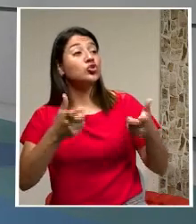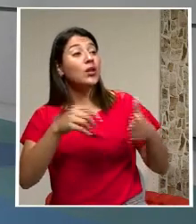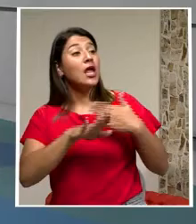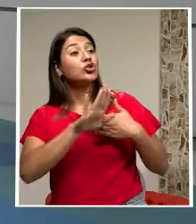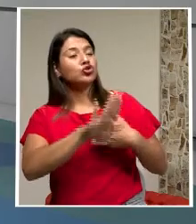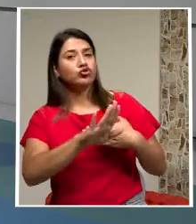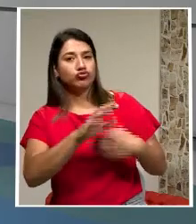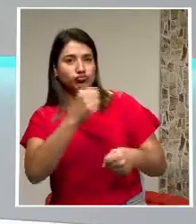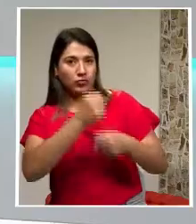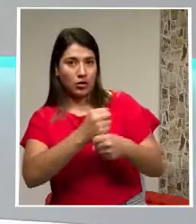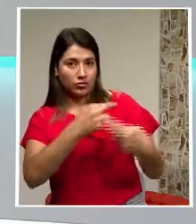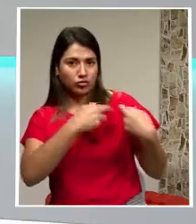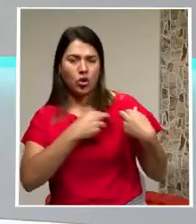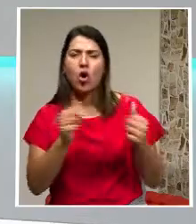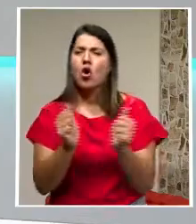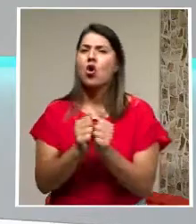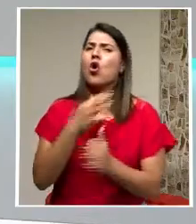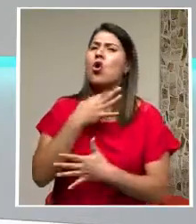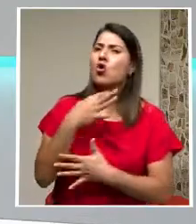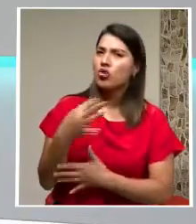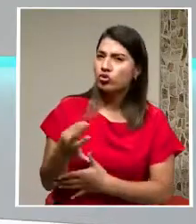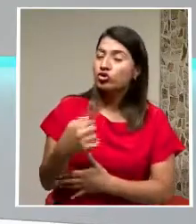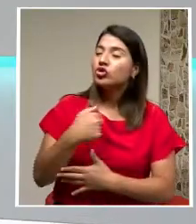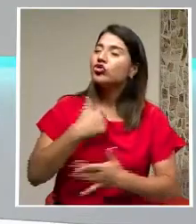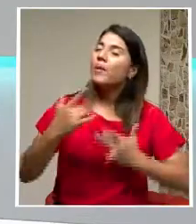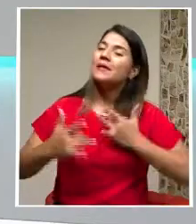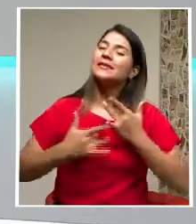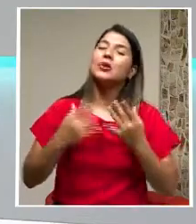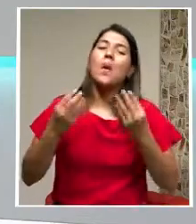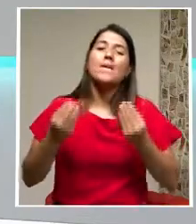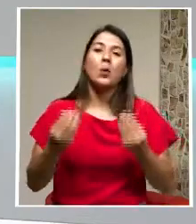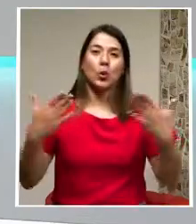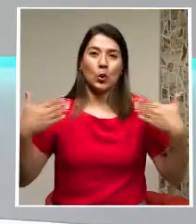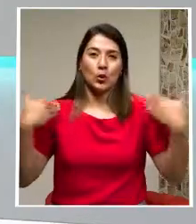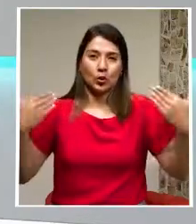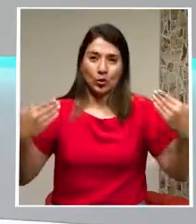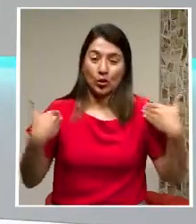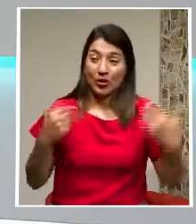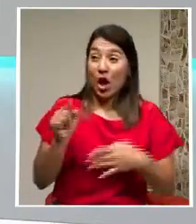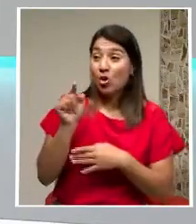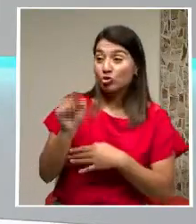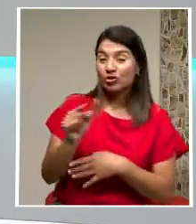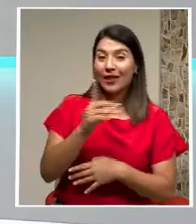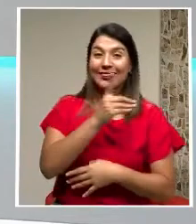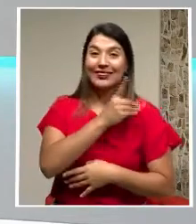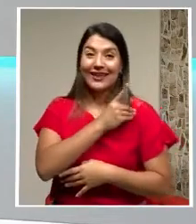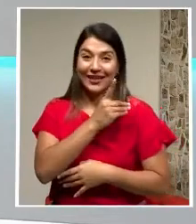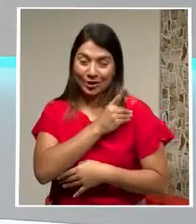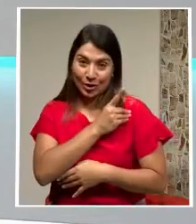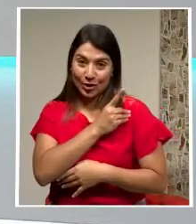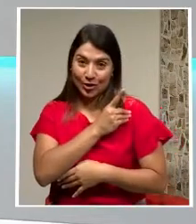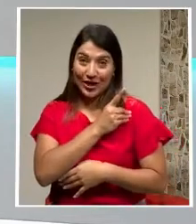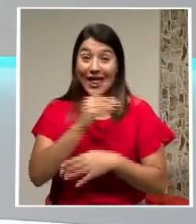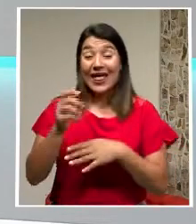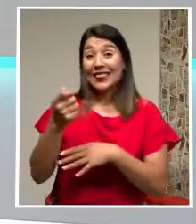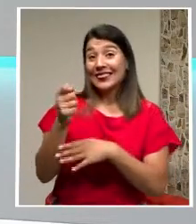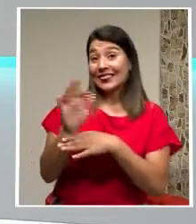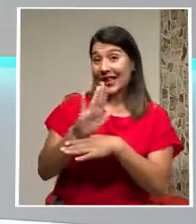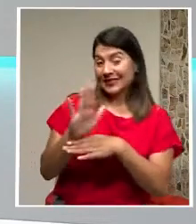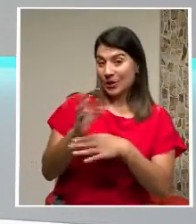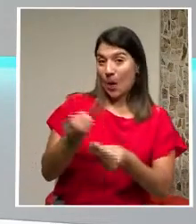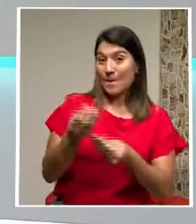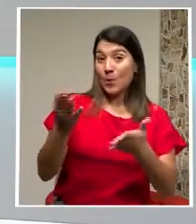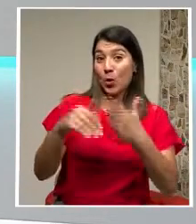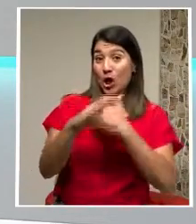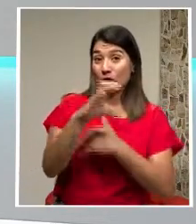Y además Aprovechar para decir Que yo muy contento De que usted sea El director De la televisión pública